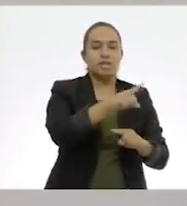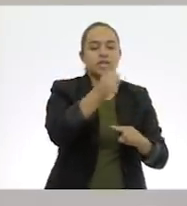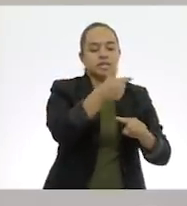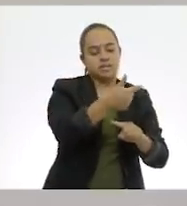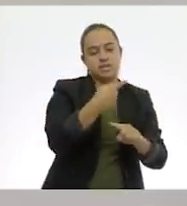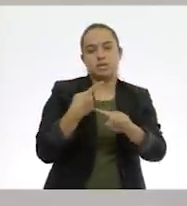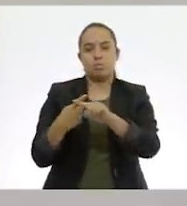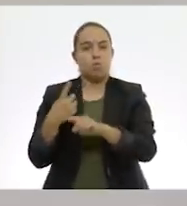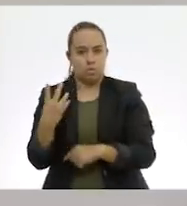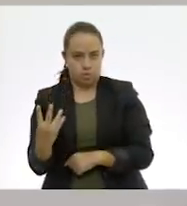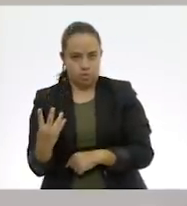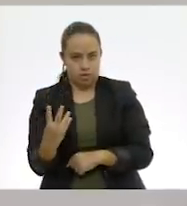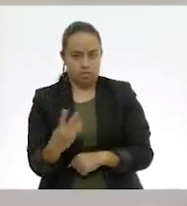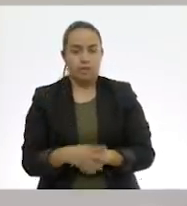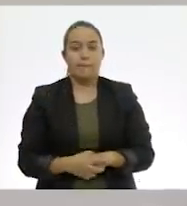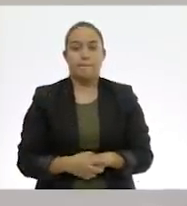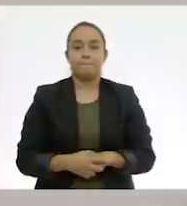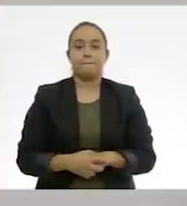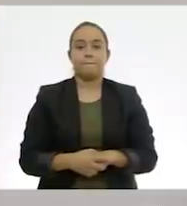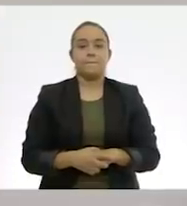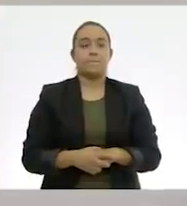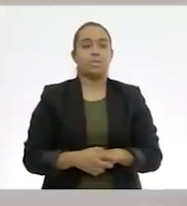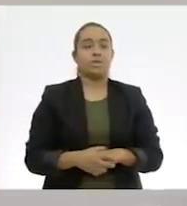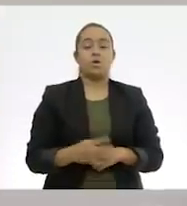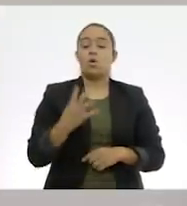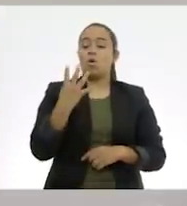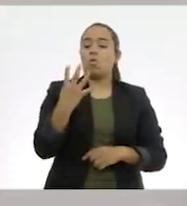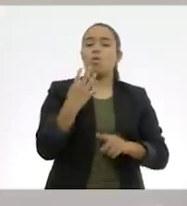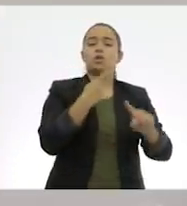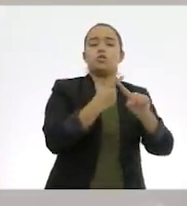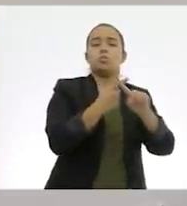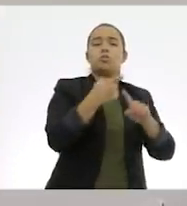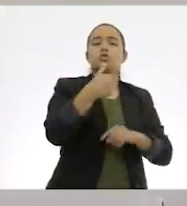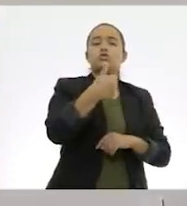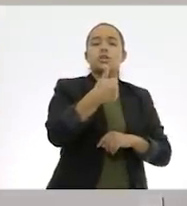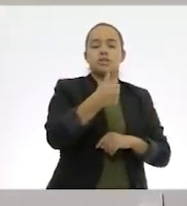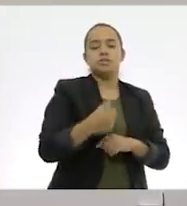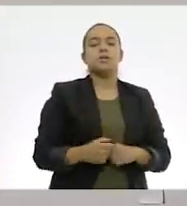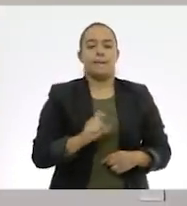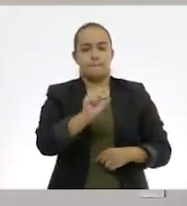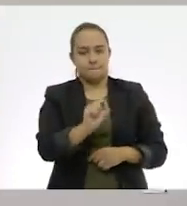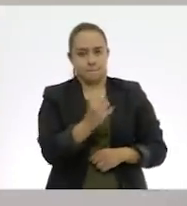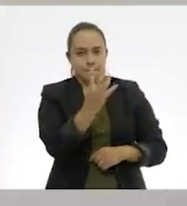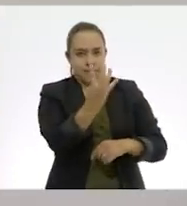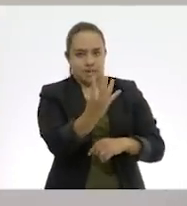primera. Así es. Entonces, cuatro por seis. Veinticuatro.